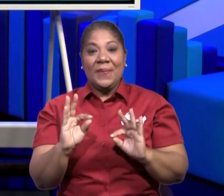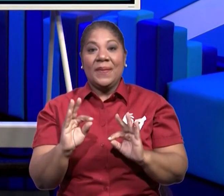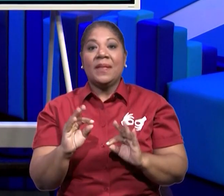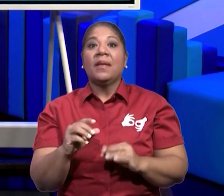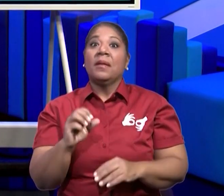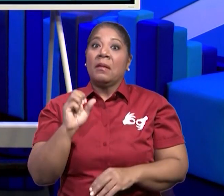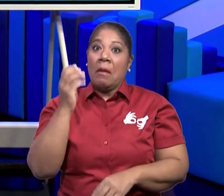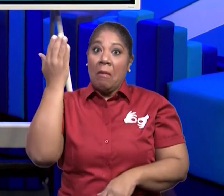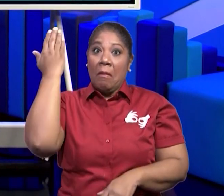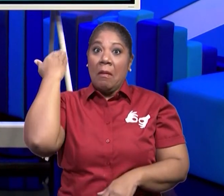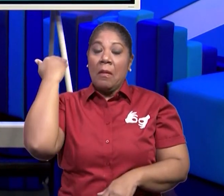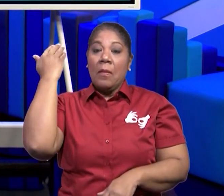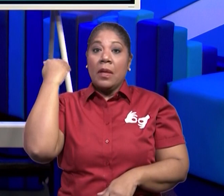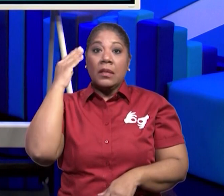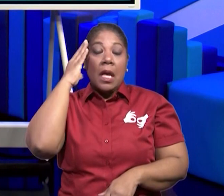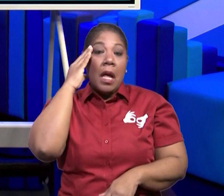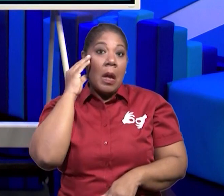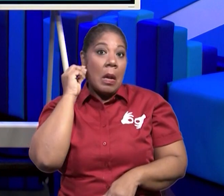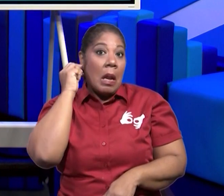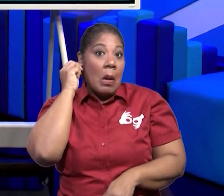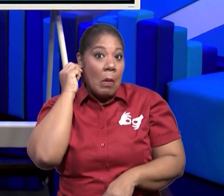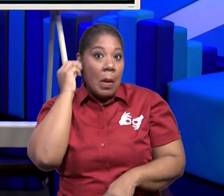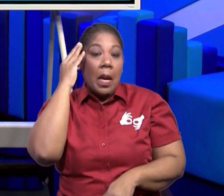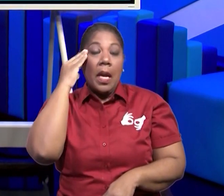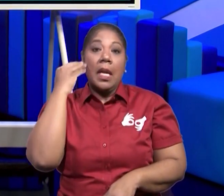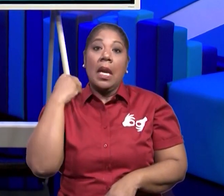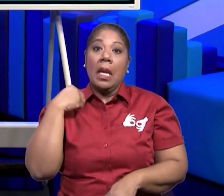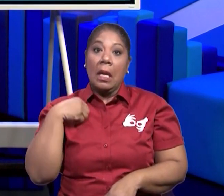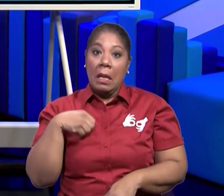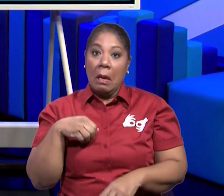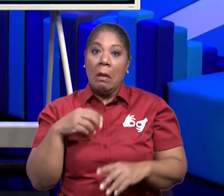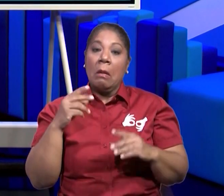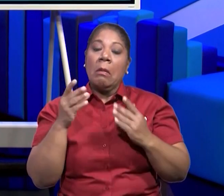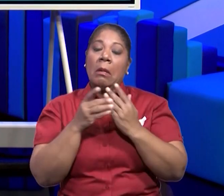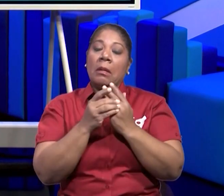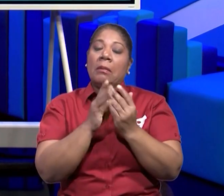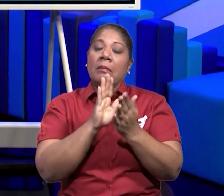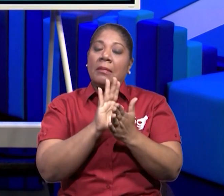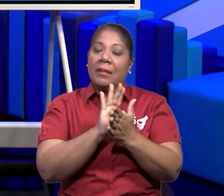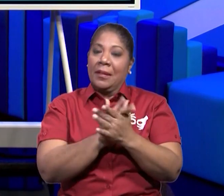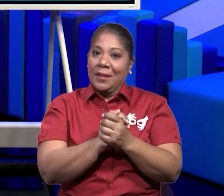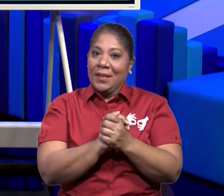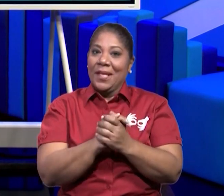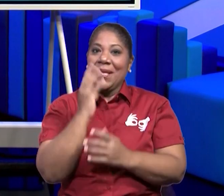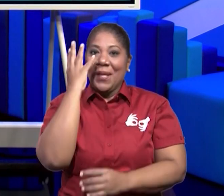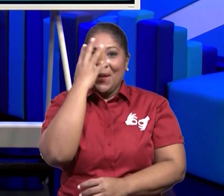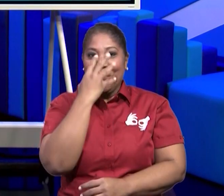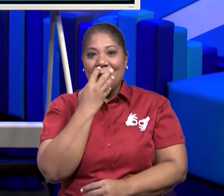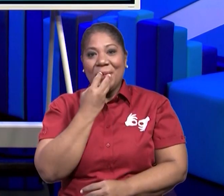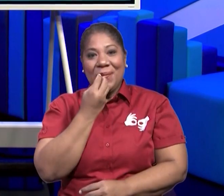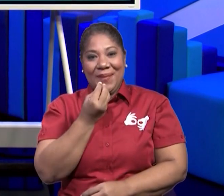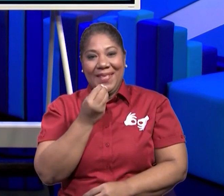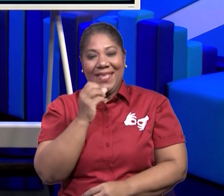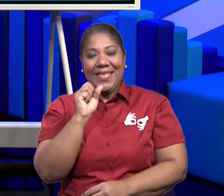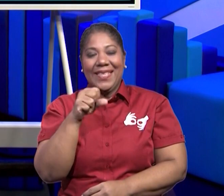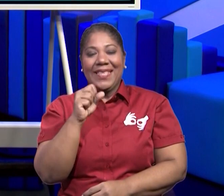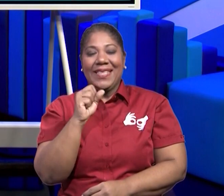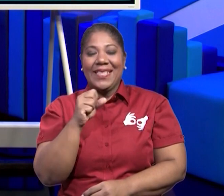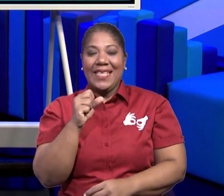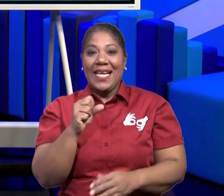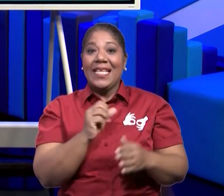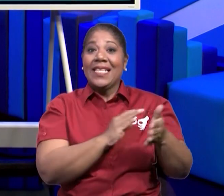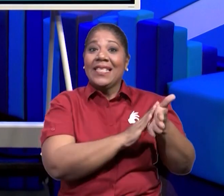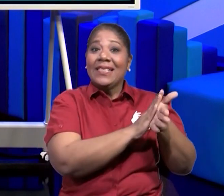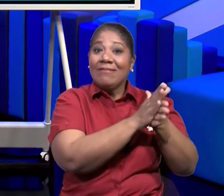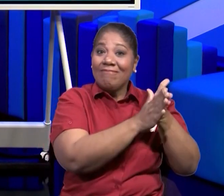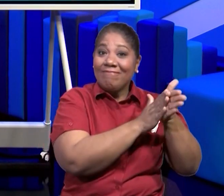abuelos tenían en nuestros antepasados. Y es una casa muy acogedora, que es la casa de barro